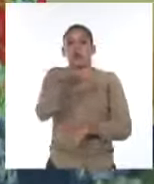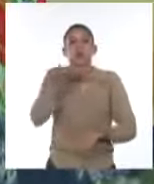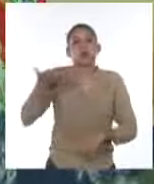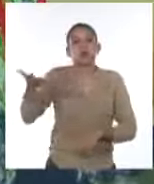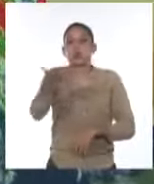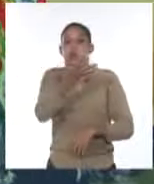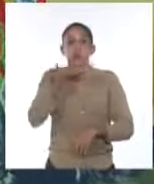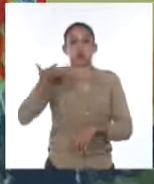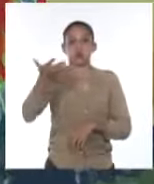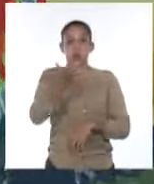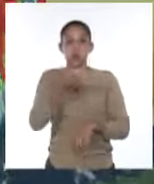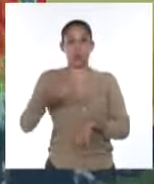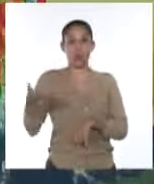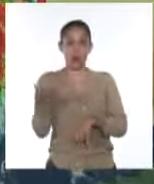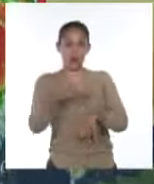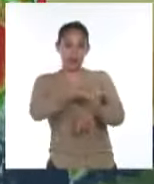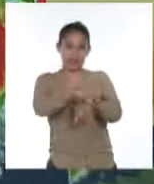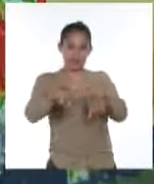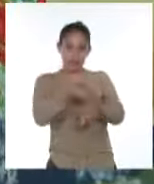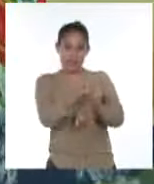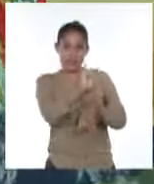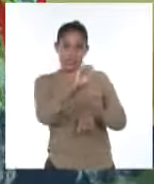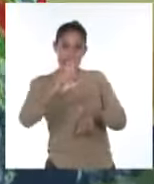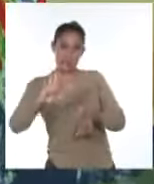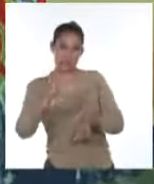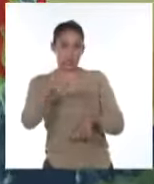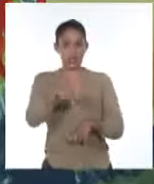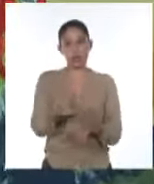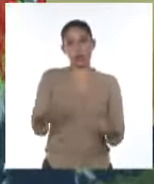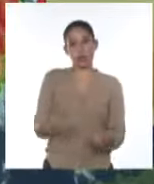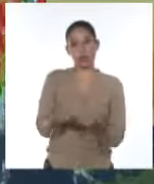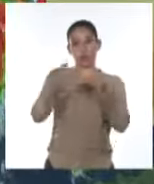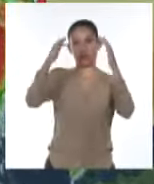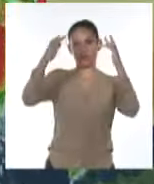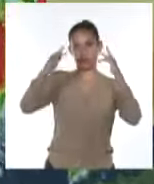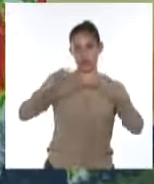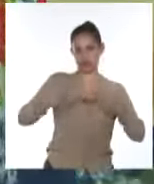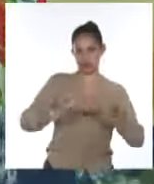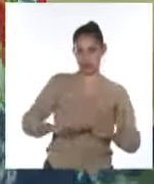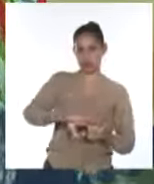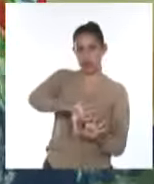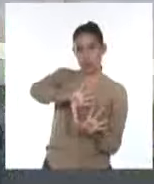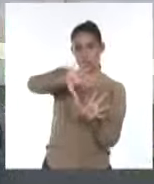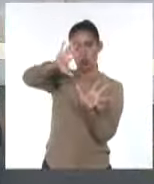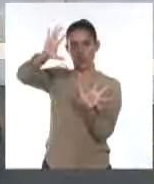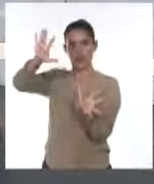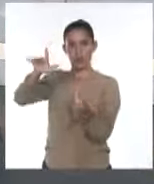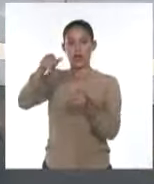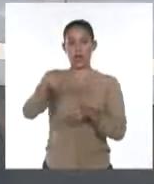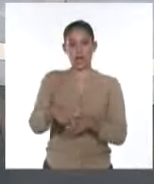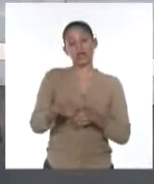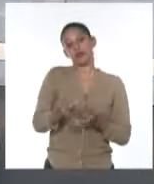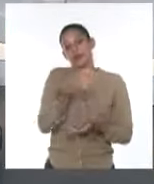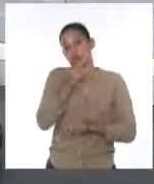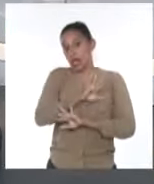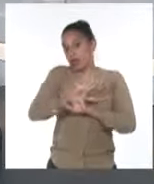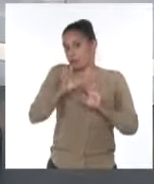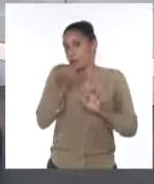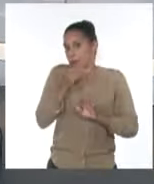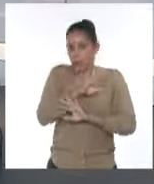75 kilómetros por hora y una presión central que había descendido a los mil hectopascal. Por eso es que se determina que ya sea